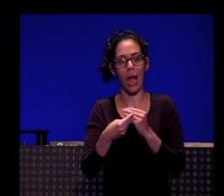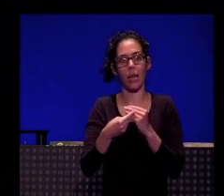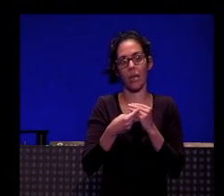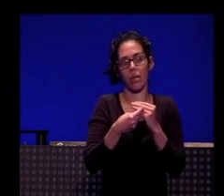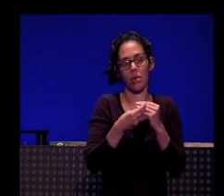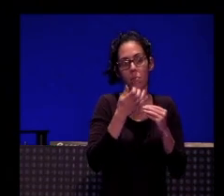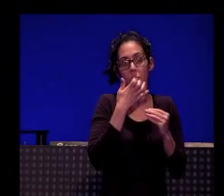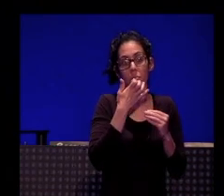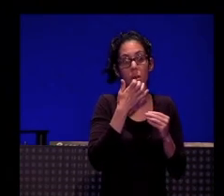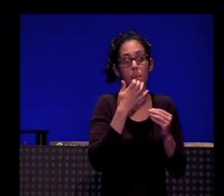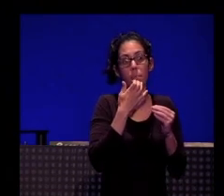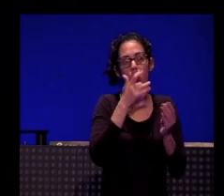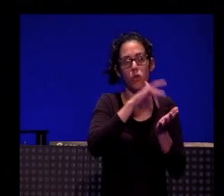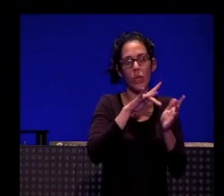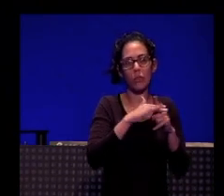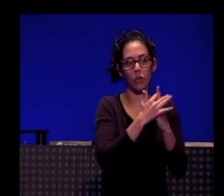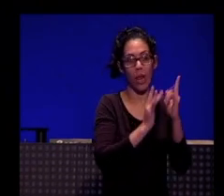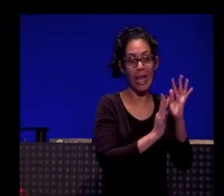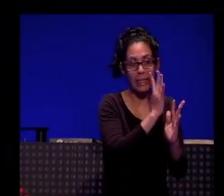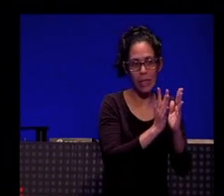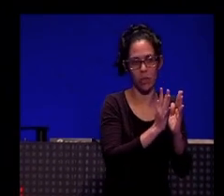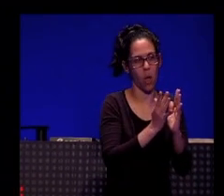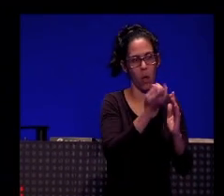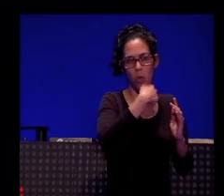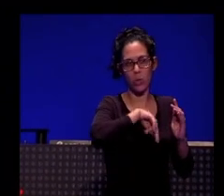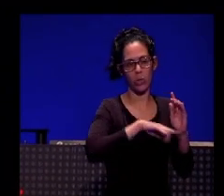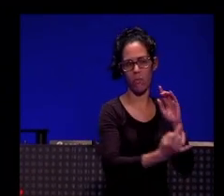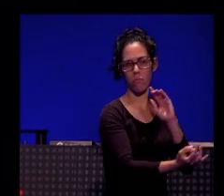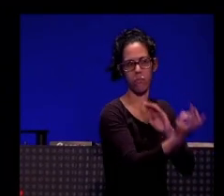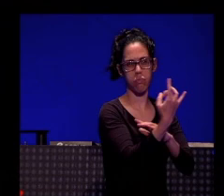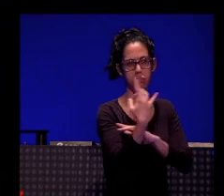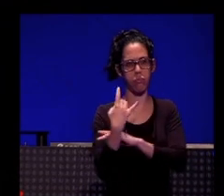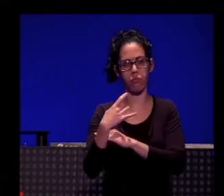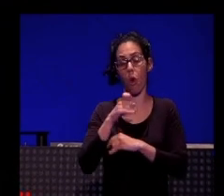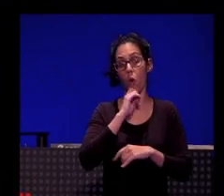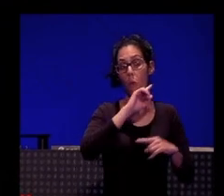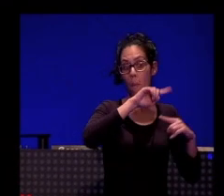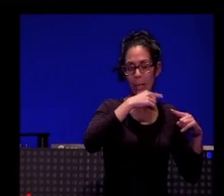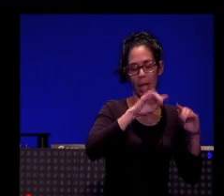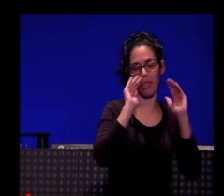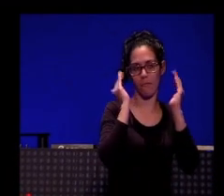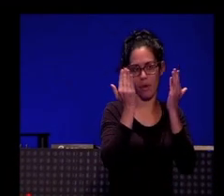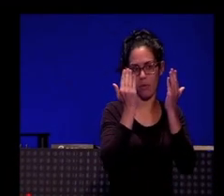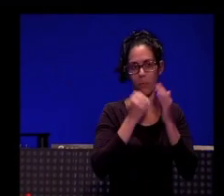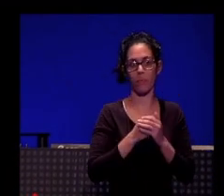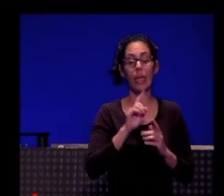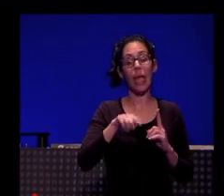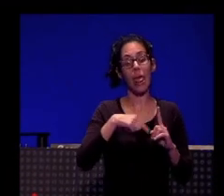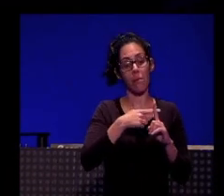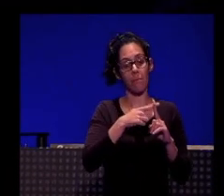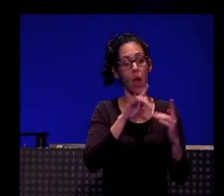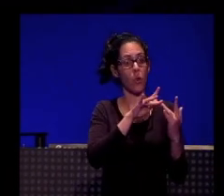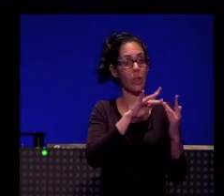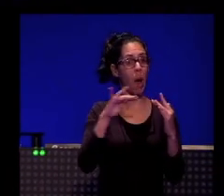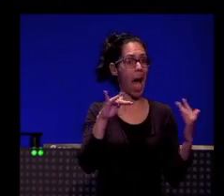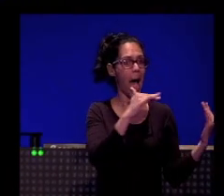incendios también. Cuando suele haber incendios, nos llega muchísimo a través de los mensajes de Facebook y conectamos de esa manera con la